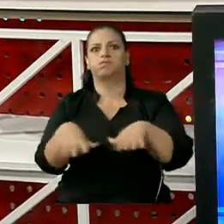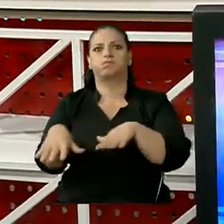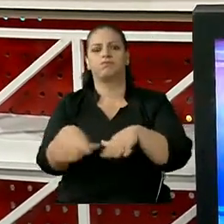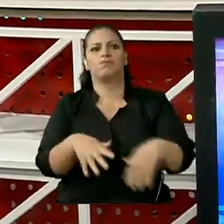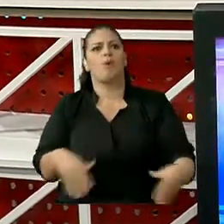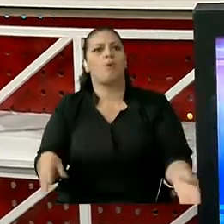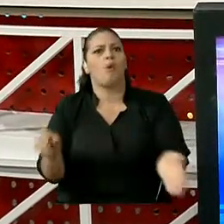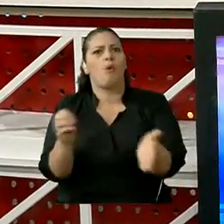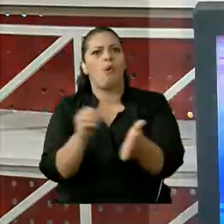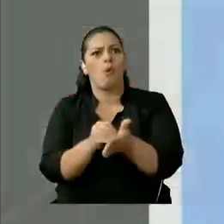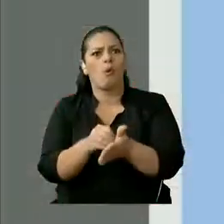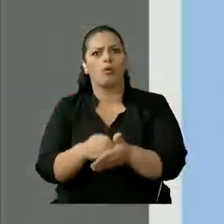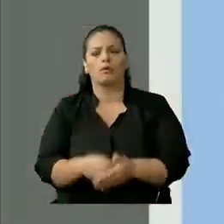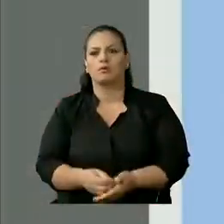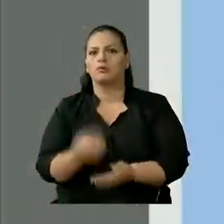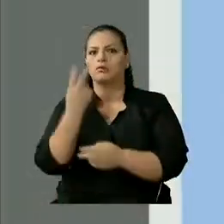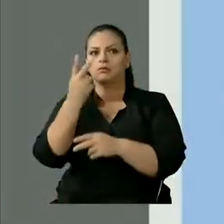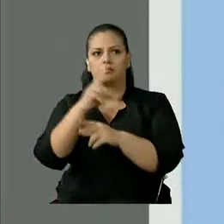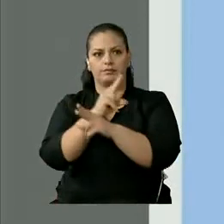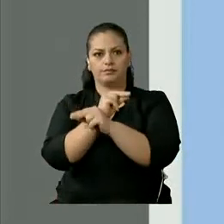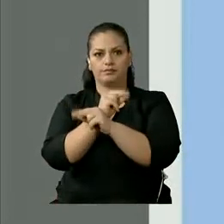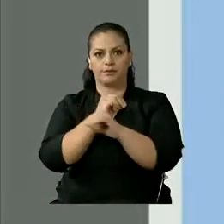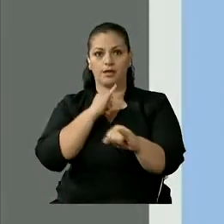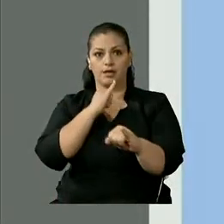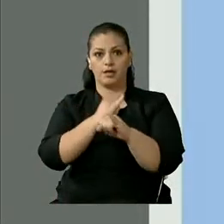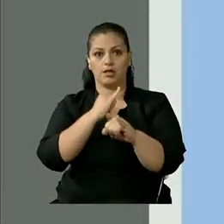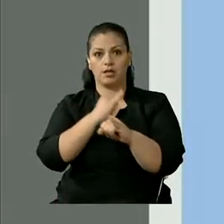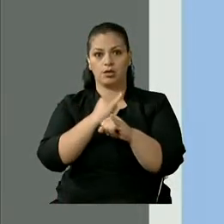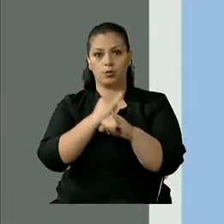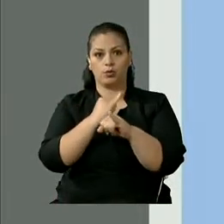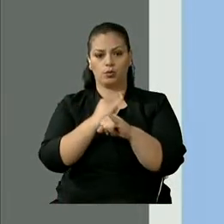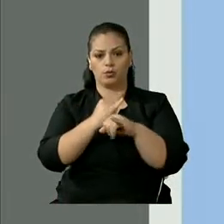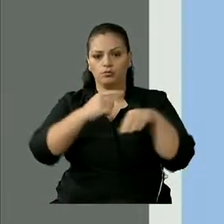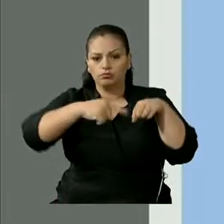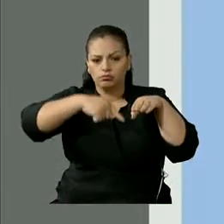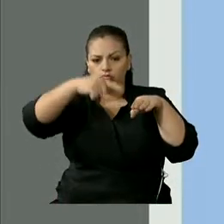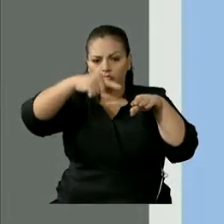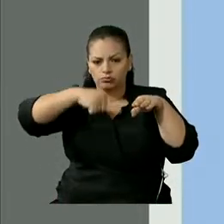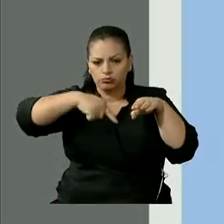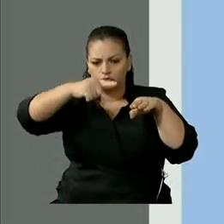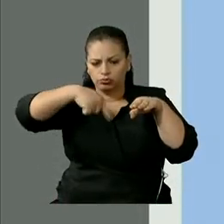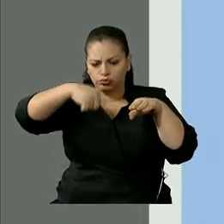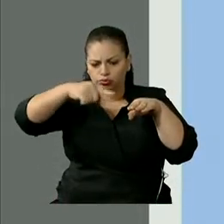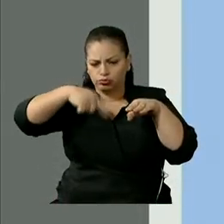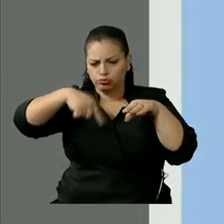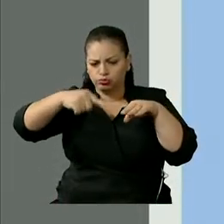pones la información del Instituto... A ver, Instituto de Ejo Físico.